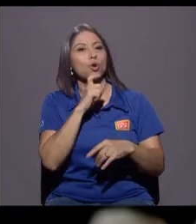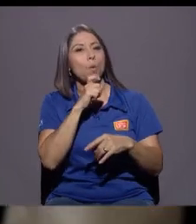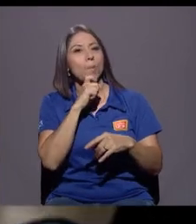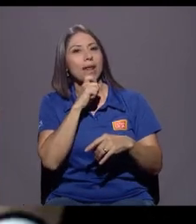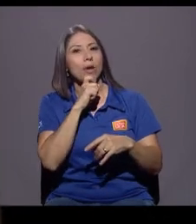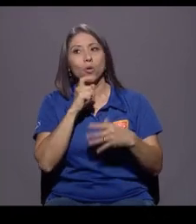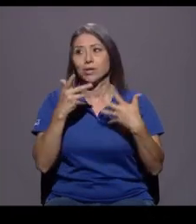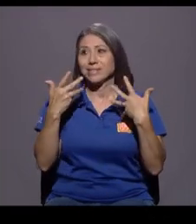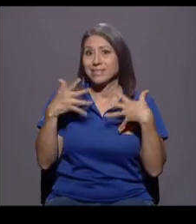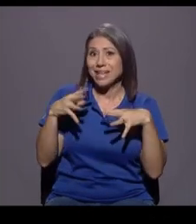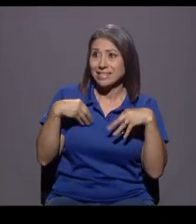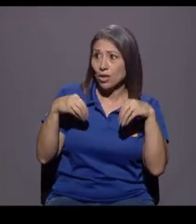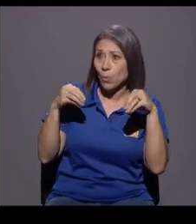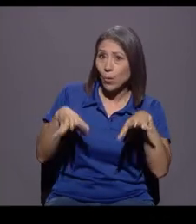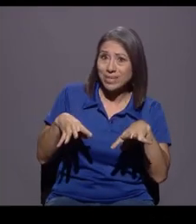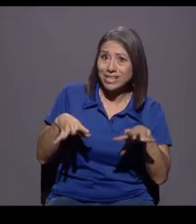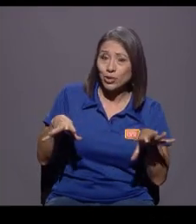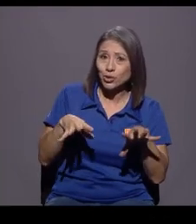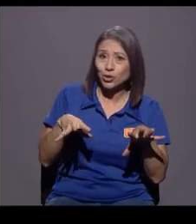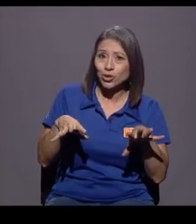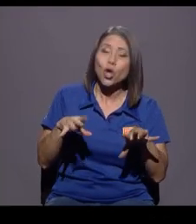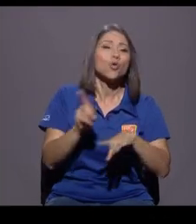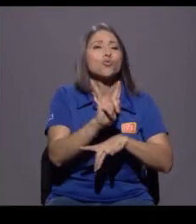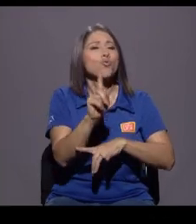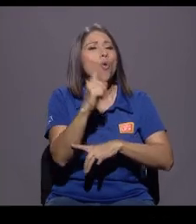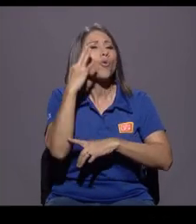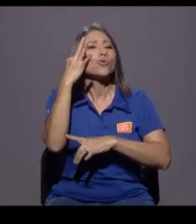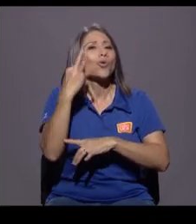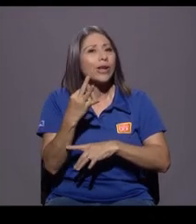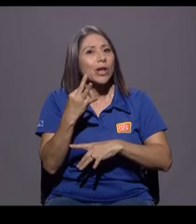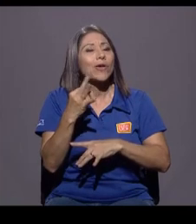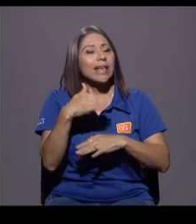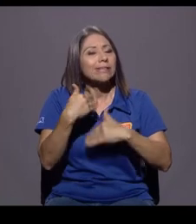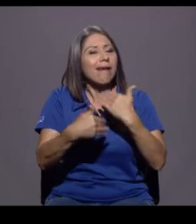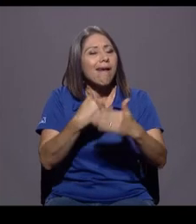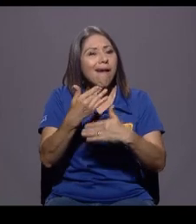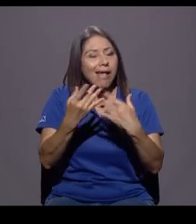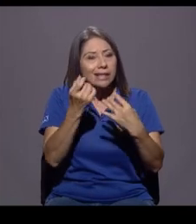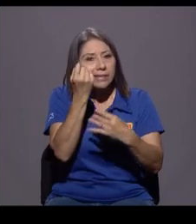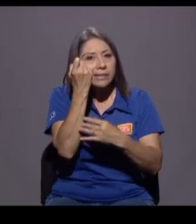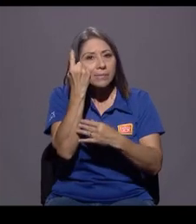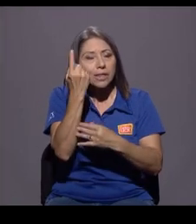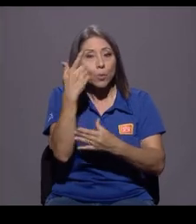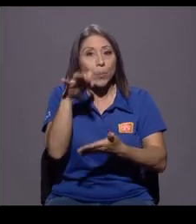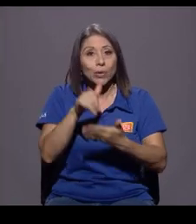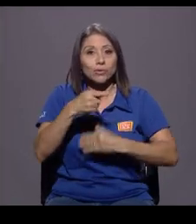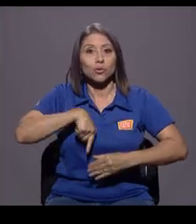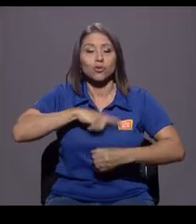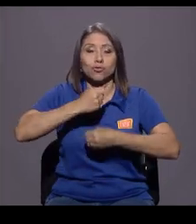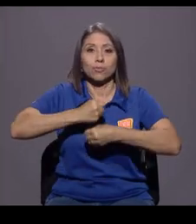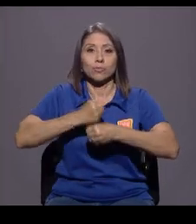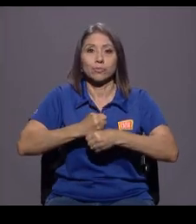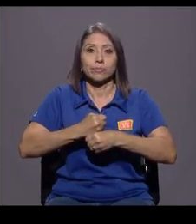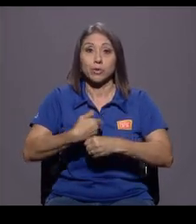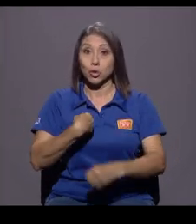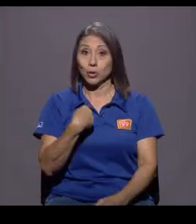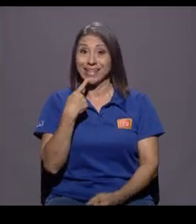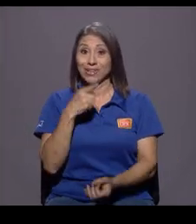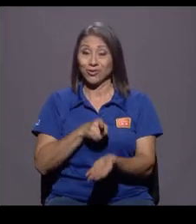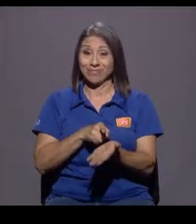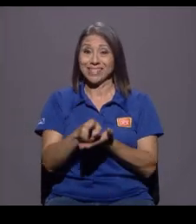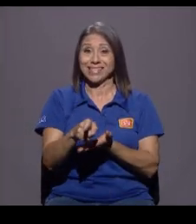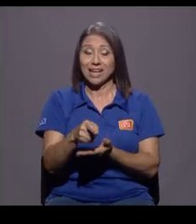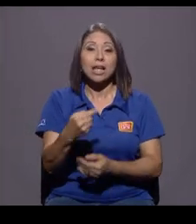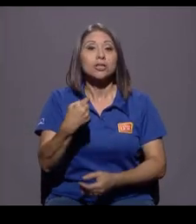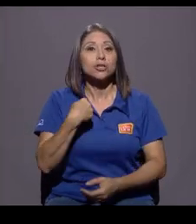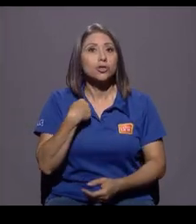que se trata el entendimiento, por eso estamos haciendo lo estamos haciendo. Yo voy a ser muy sincera, yo soy una persona que